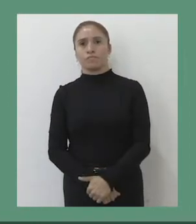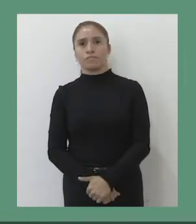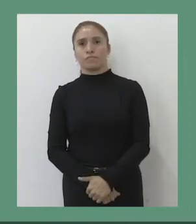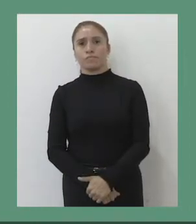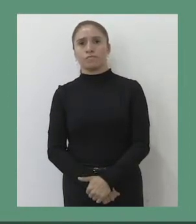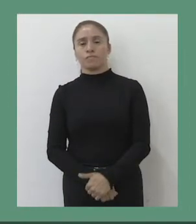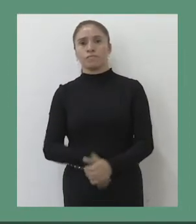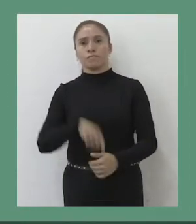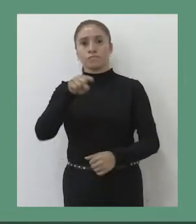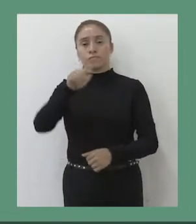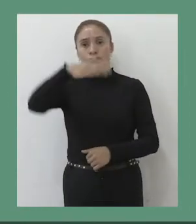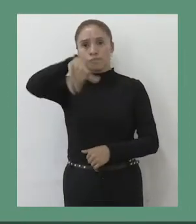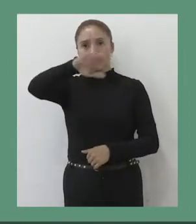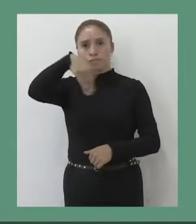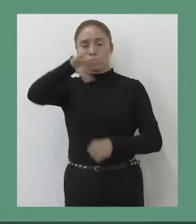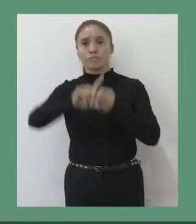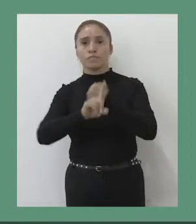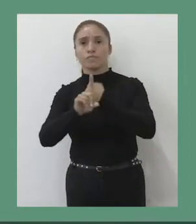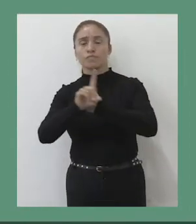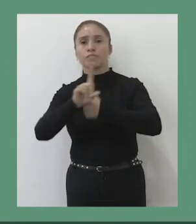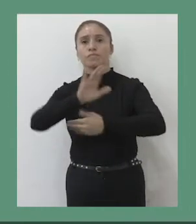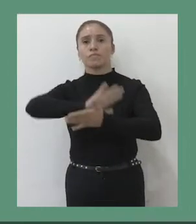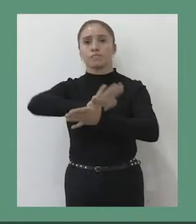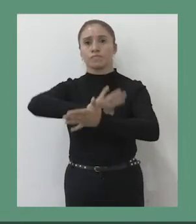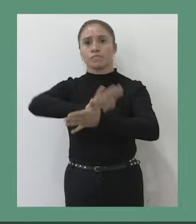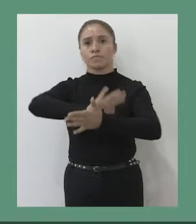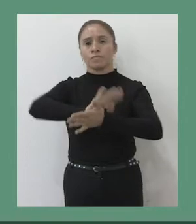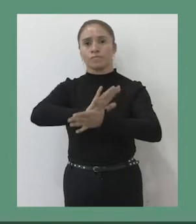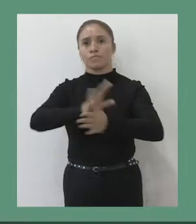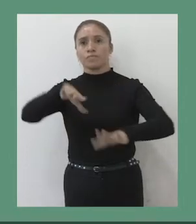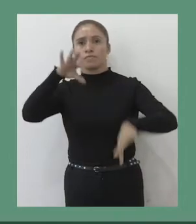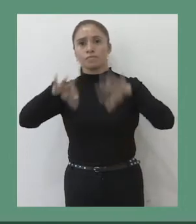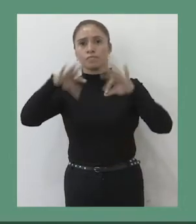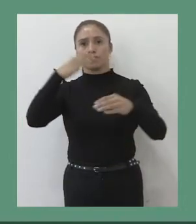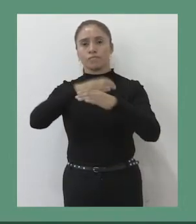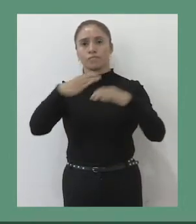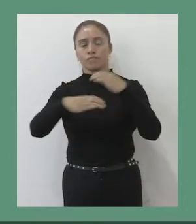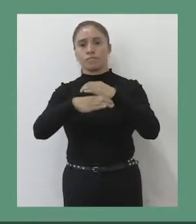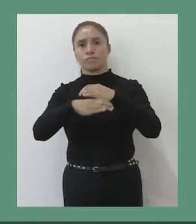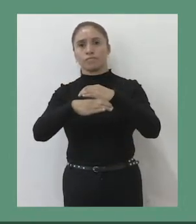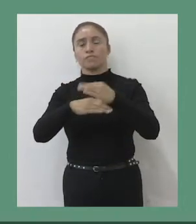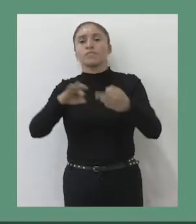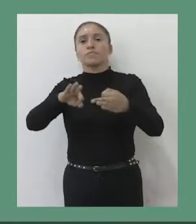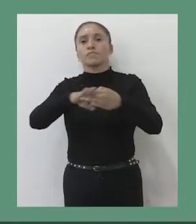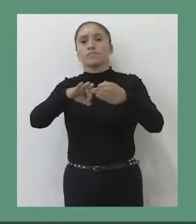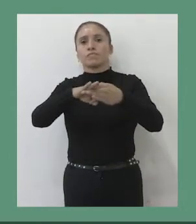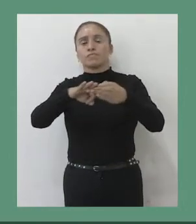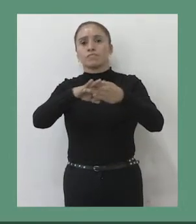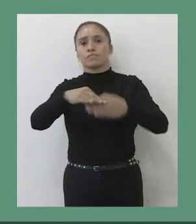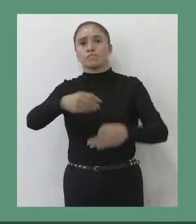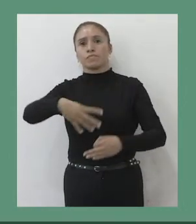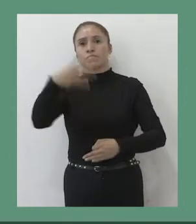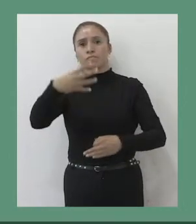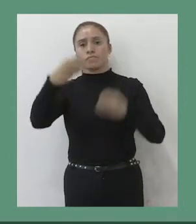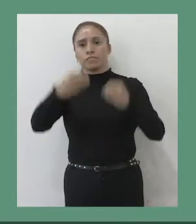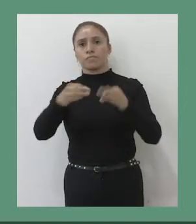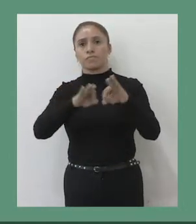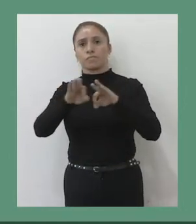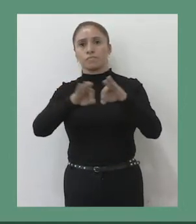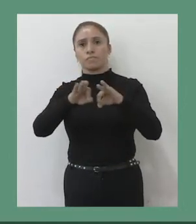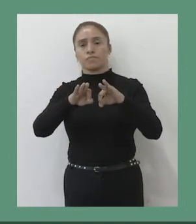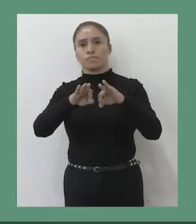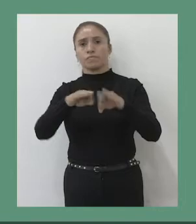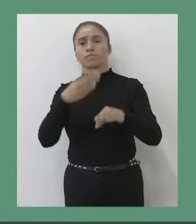Si te encuentras en alguna situación de discriminación por alguna causa, acércate a cualquiera de nuestras 14 oficinas.